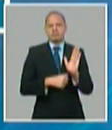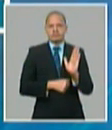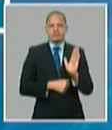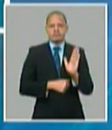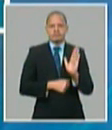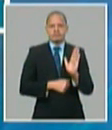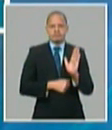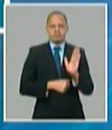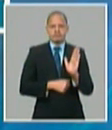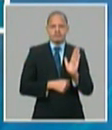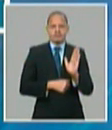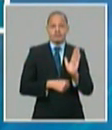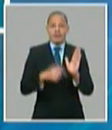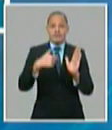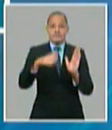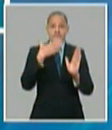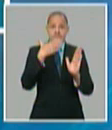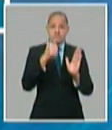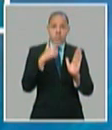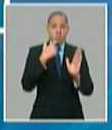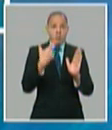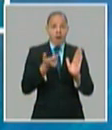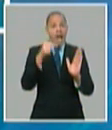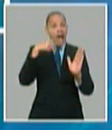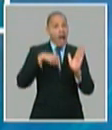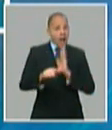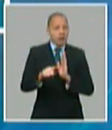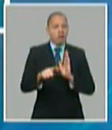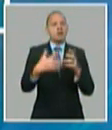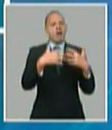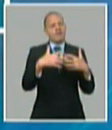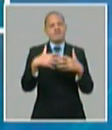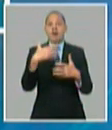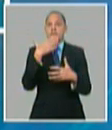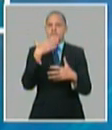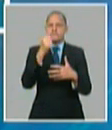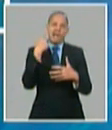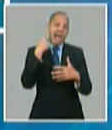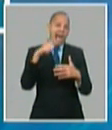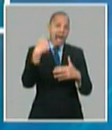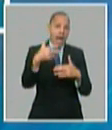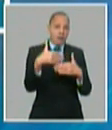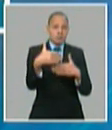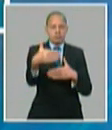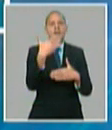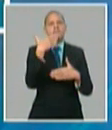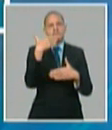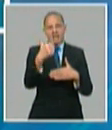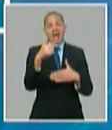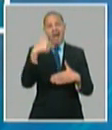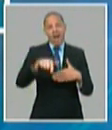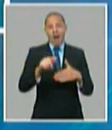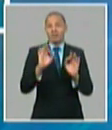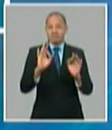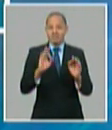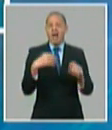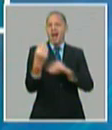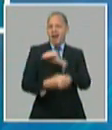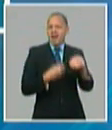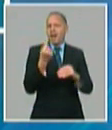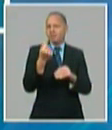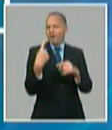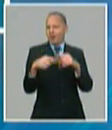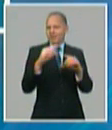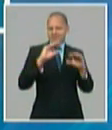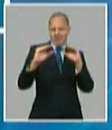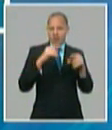que ponen en mejores condiciones a la industria nacional para enfrentar la oportunidad que genera el ordenamiento monetario ahí